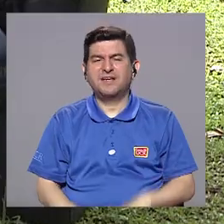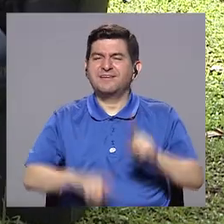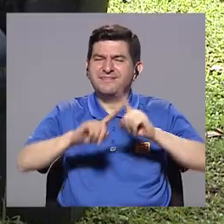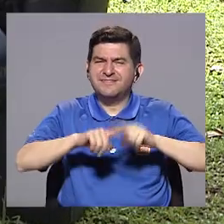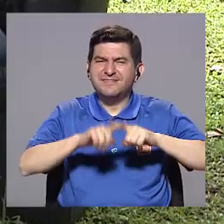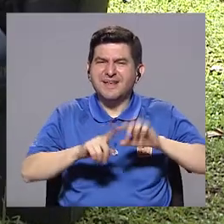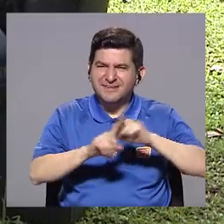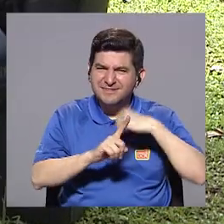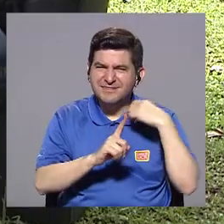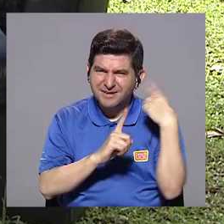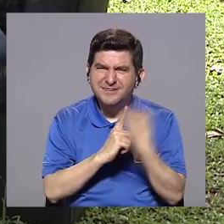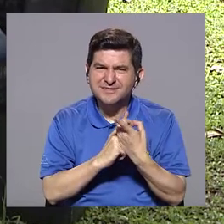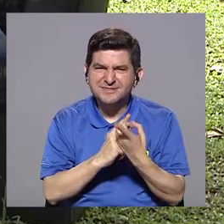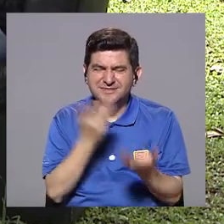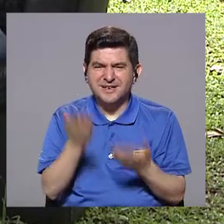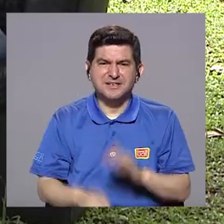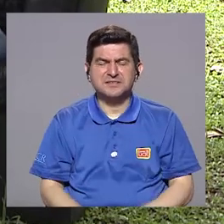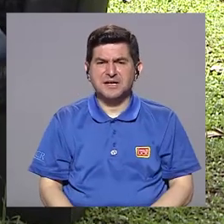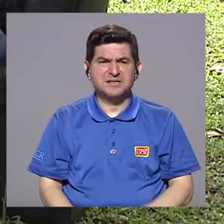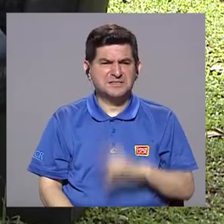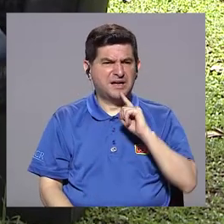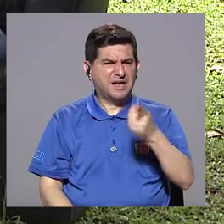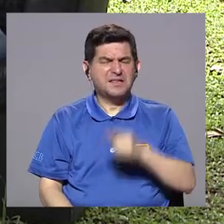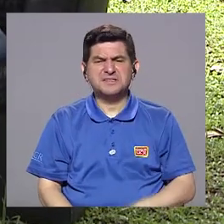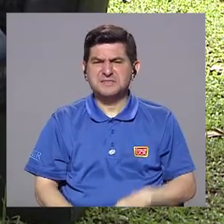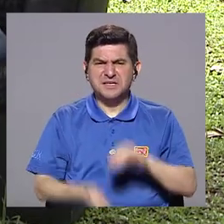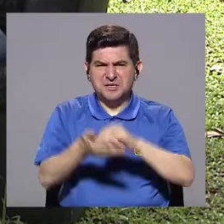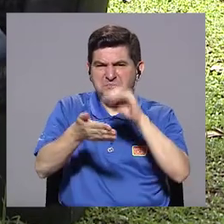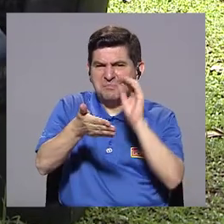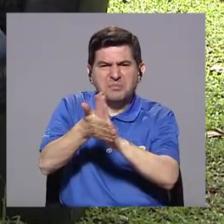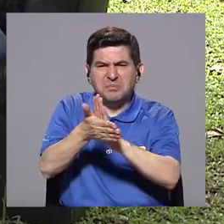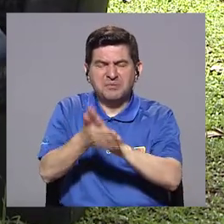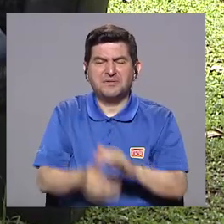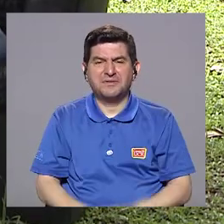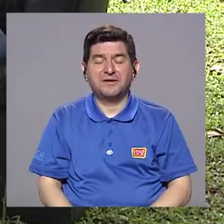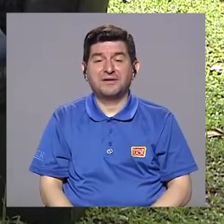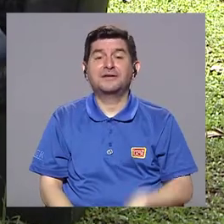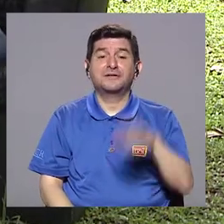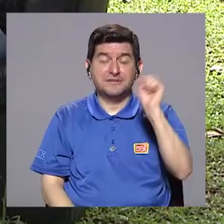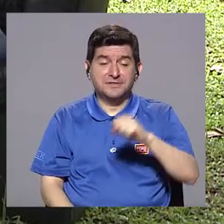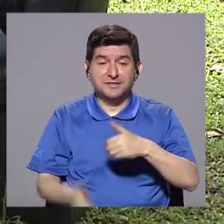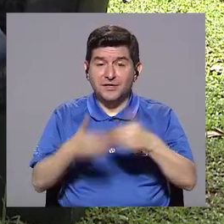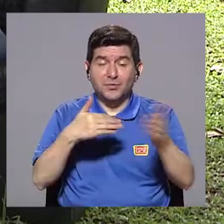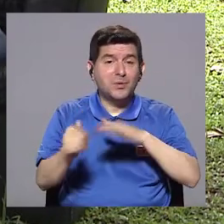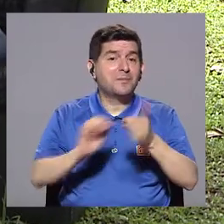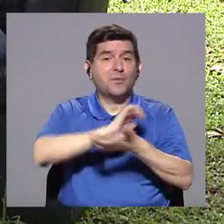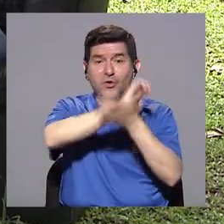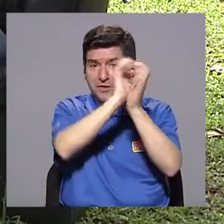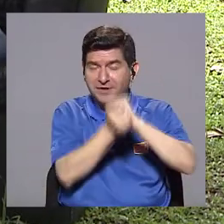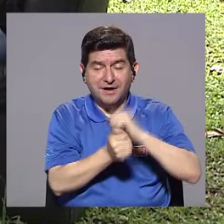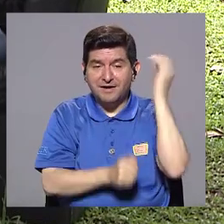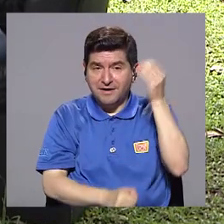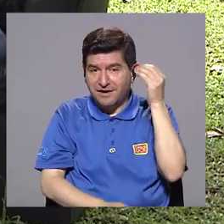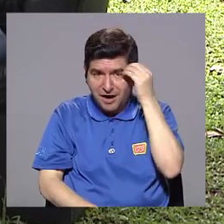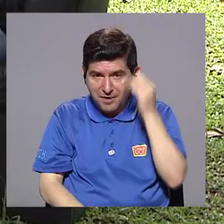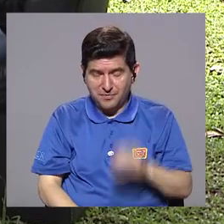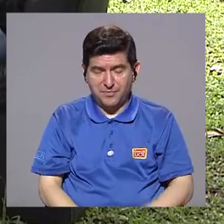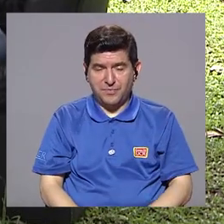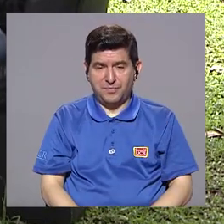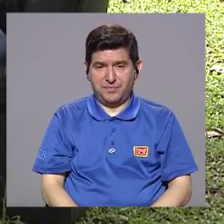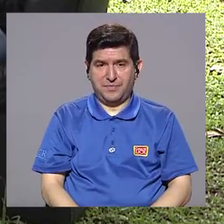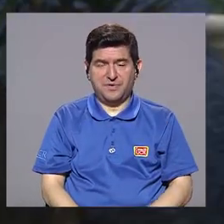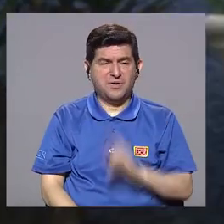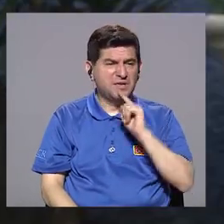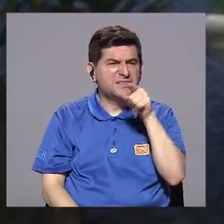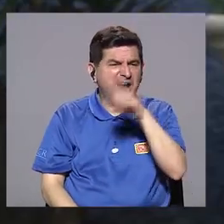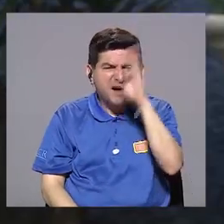en la sociedad, ¿verdad? A cualquier cosa llamarle bipolaridad. Exactamente, cualquier cambio de opinión, cualquier cambio de